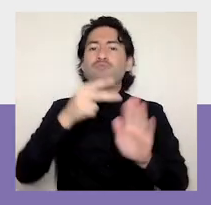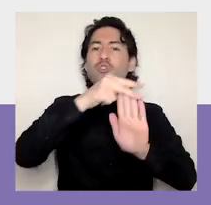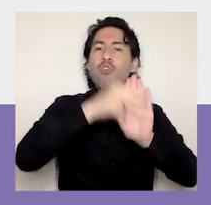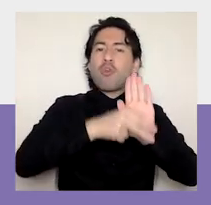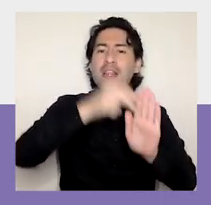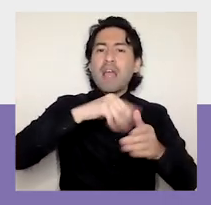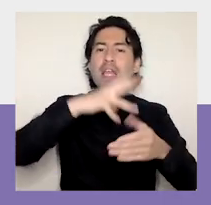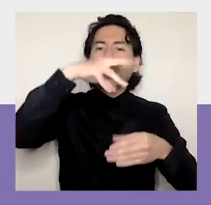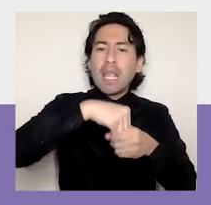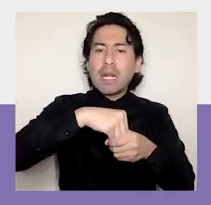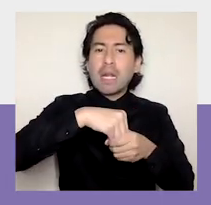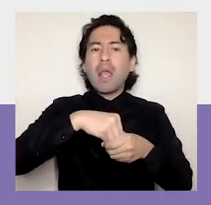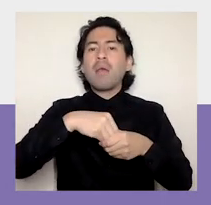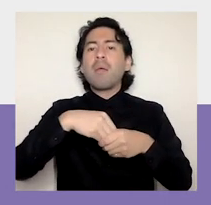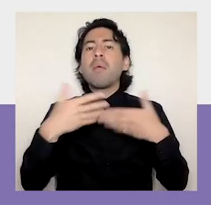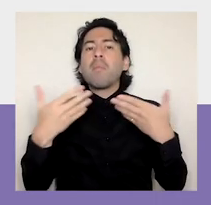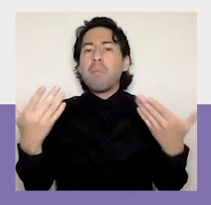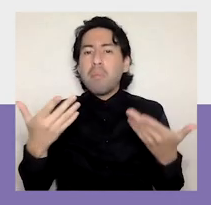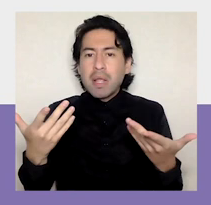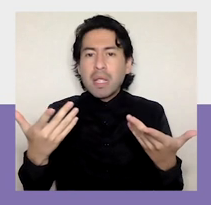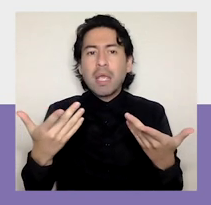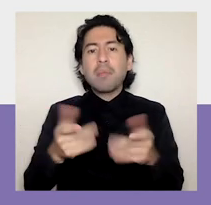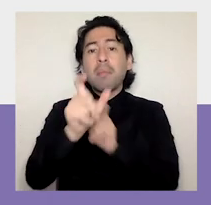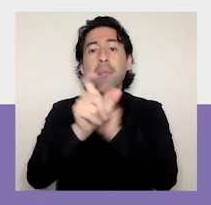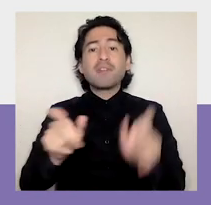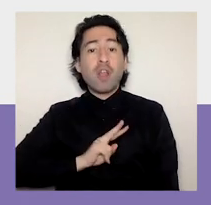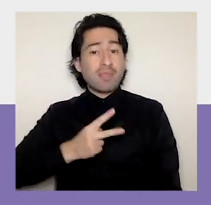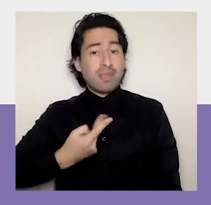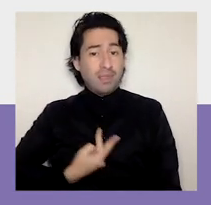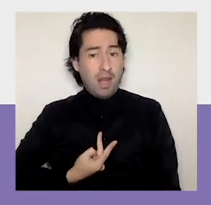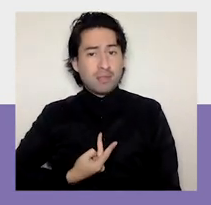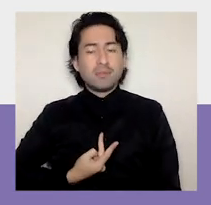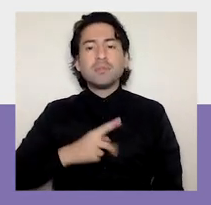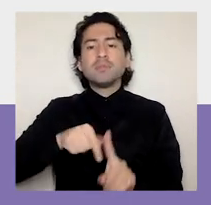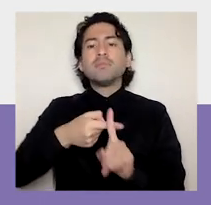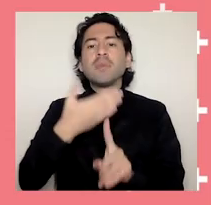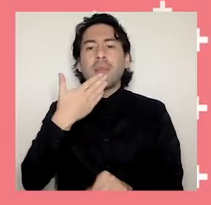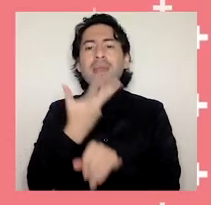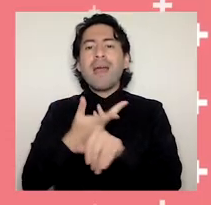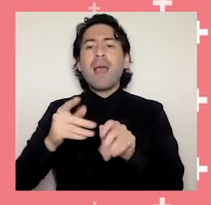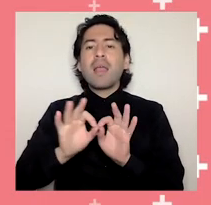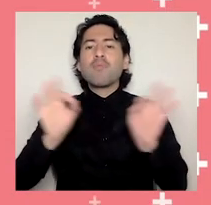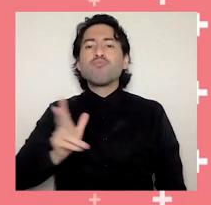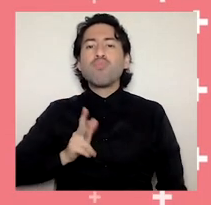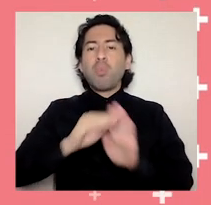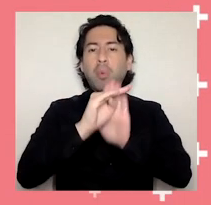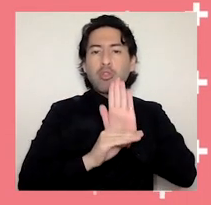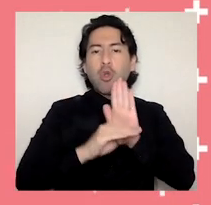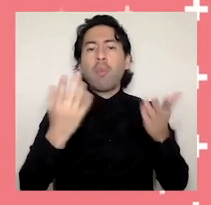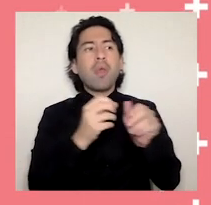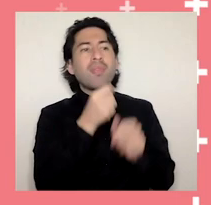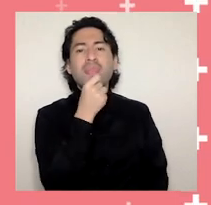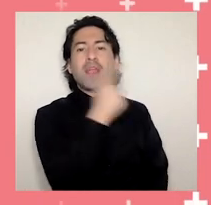para personas trans y también se decretó el protocolo para denuncias de acoso sexual, violencia de género